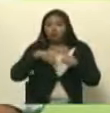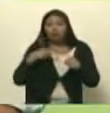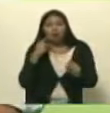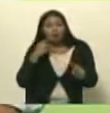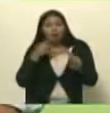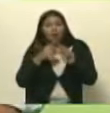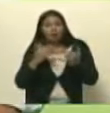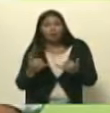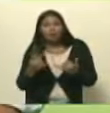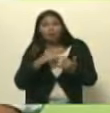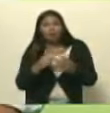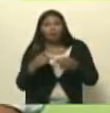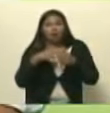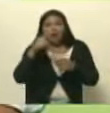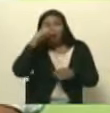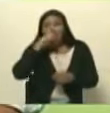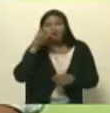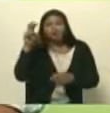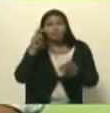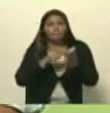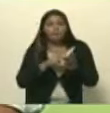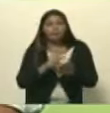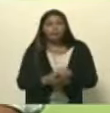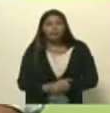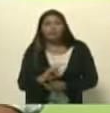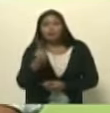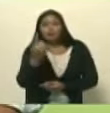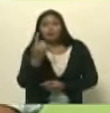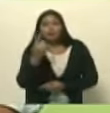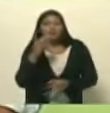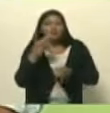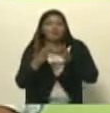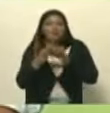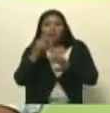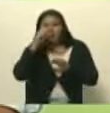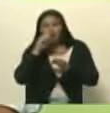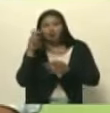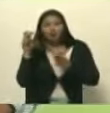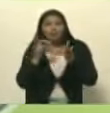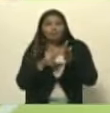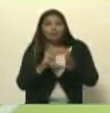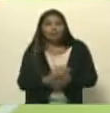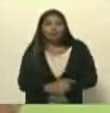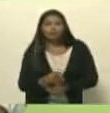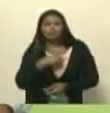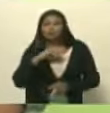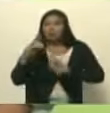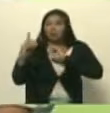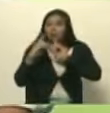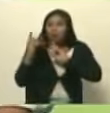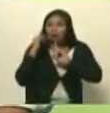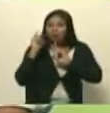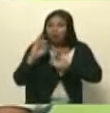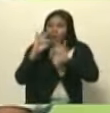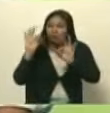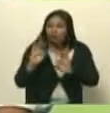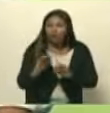del año 2000 primero de septiembre del año 2000 dialogar esa es la dicha